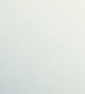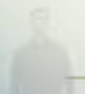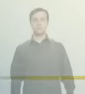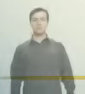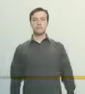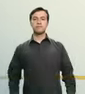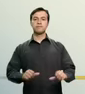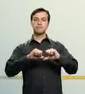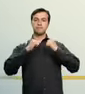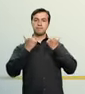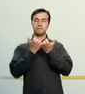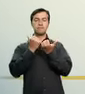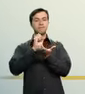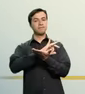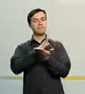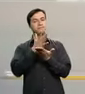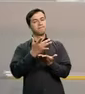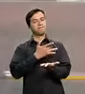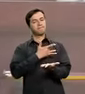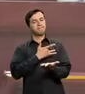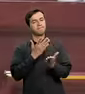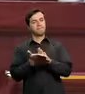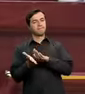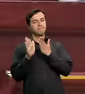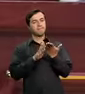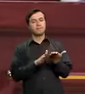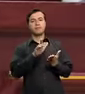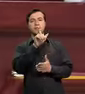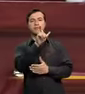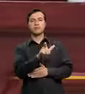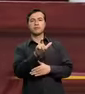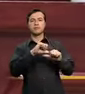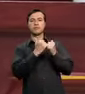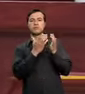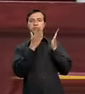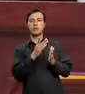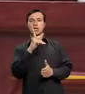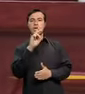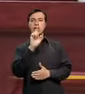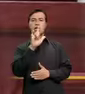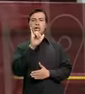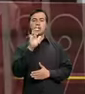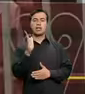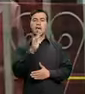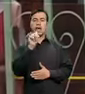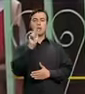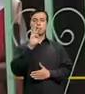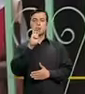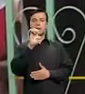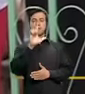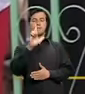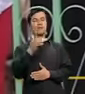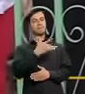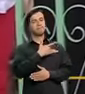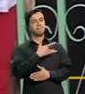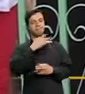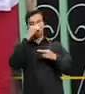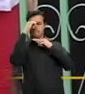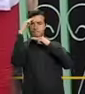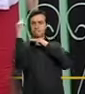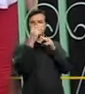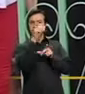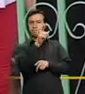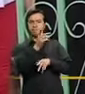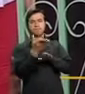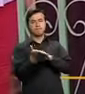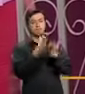La Asamblea Nacional ante el sensible fallecimiento de la legisladora Kerly Anabel Torresedeño rinde homenaje póstumo